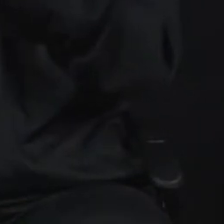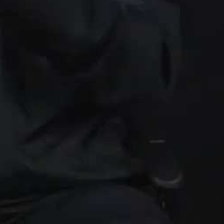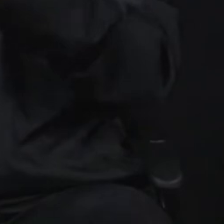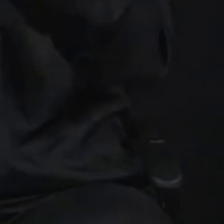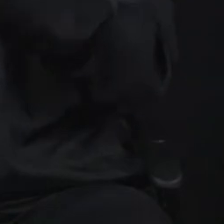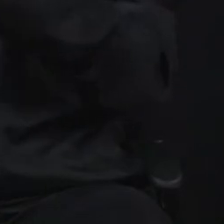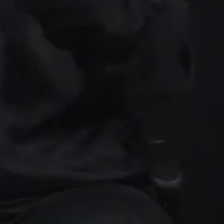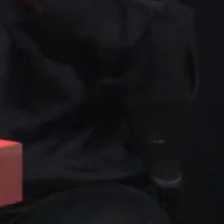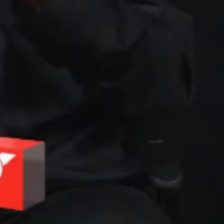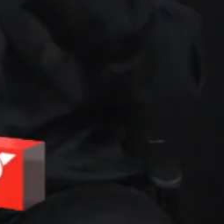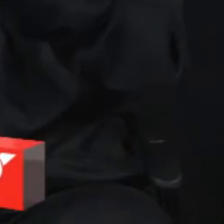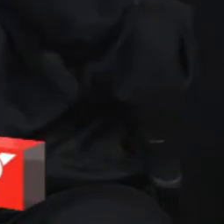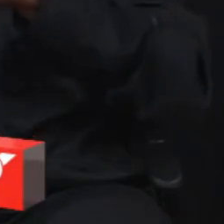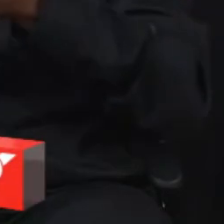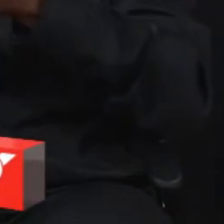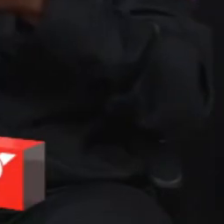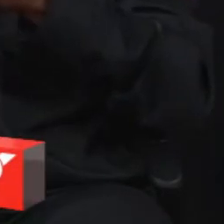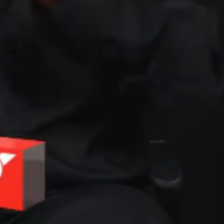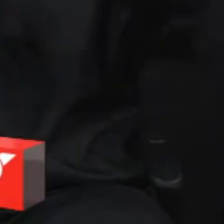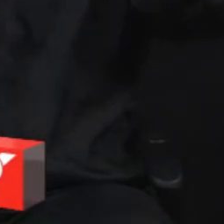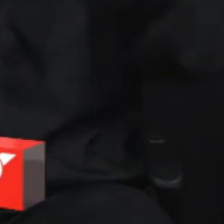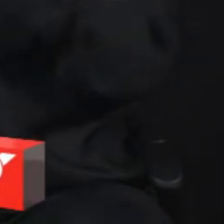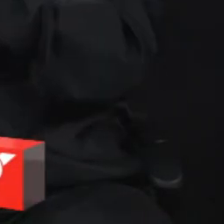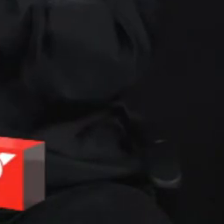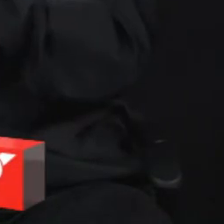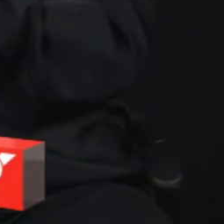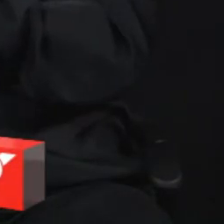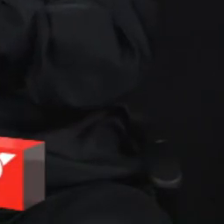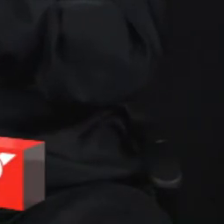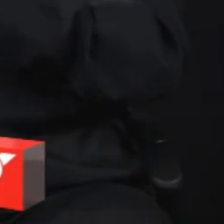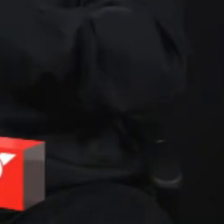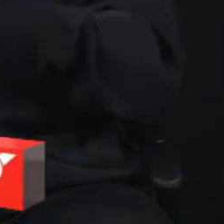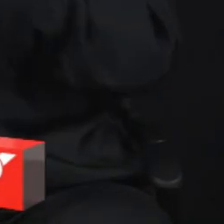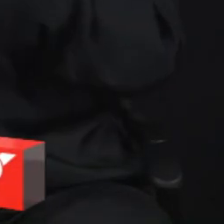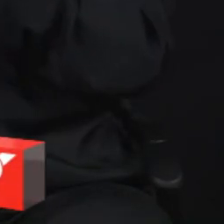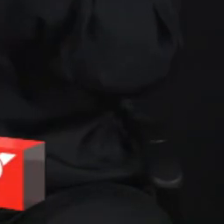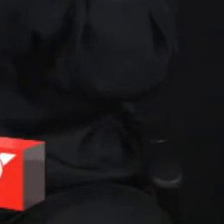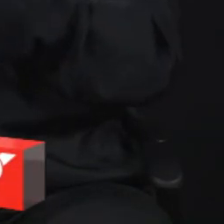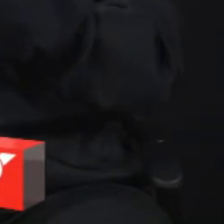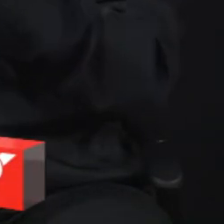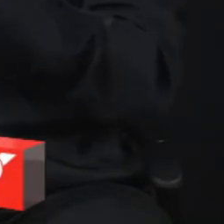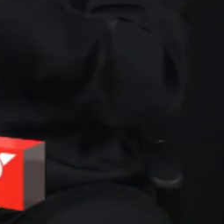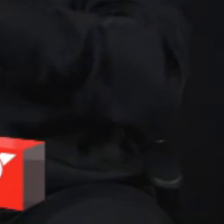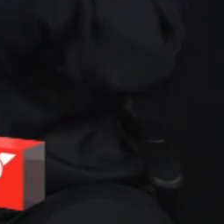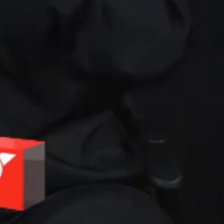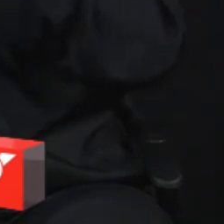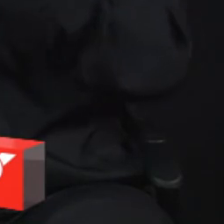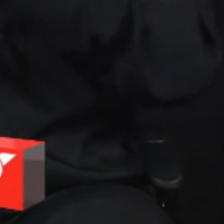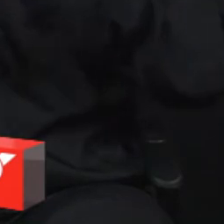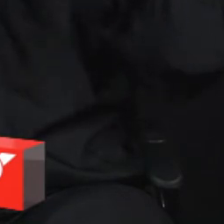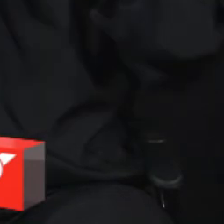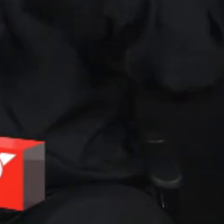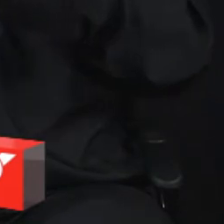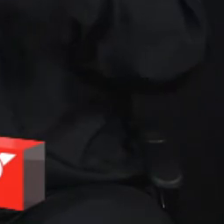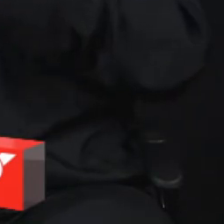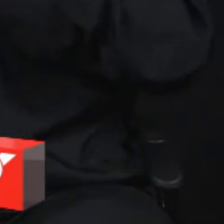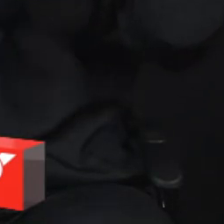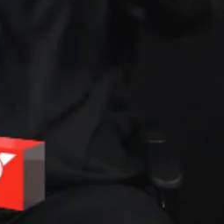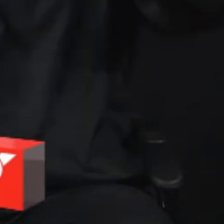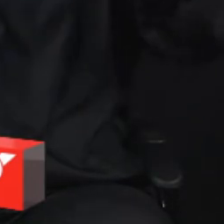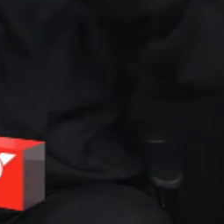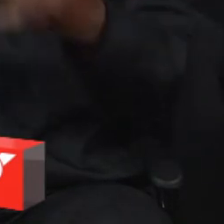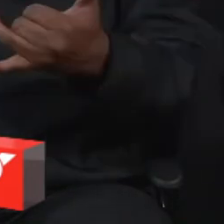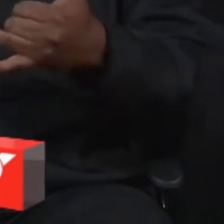necesidad de capacitar instructores sordos a nivel de cada provincia, en las asociaciones, para que lleven a cabo estos cursos y